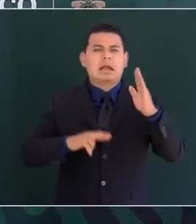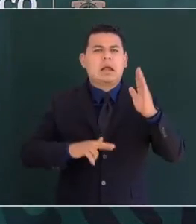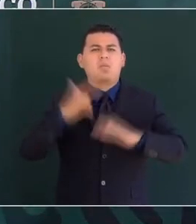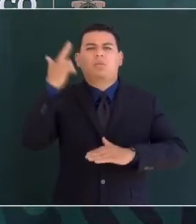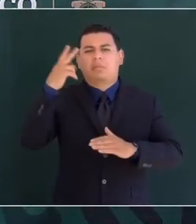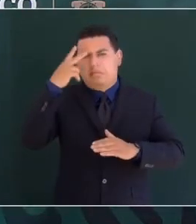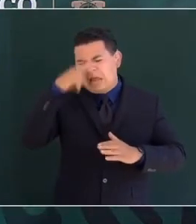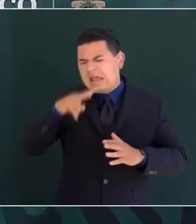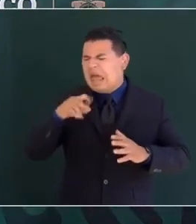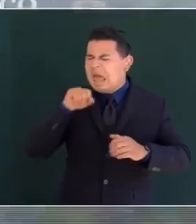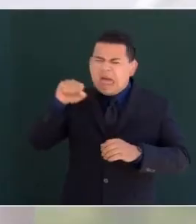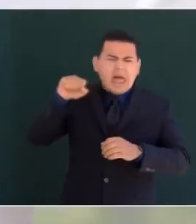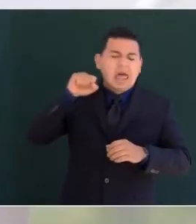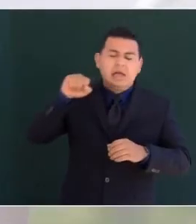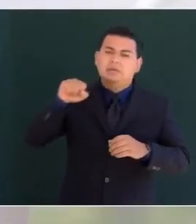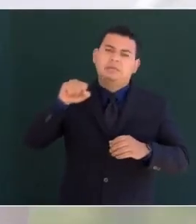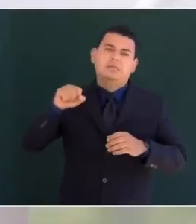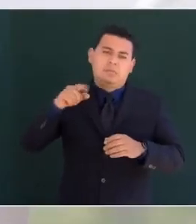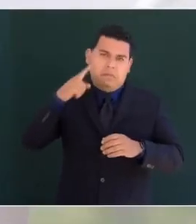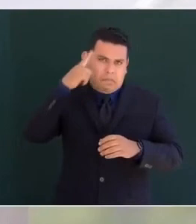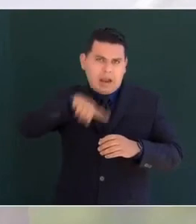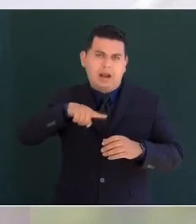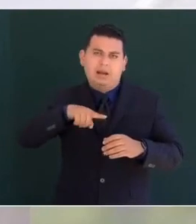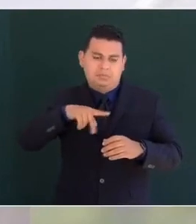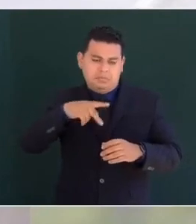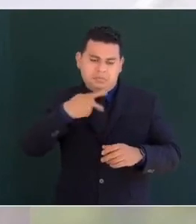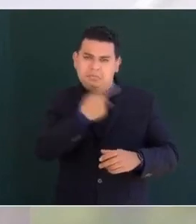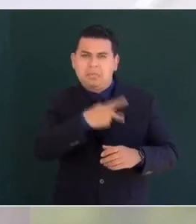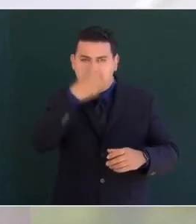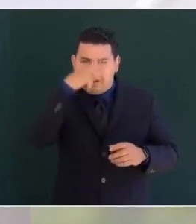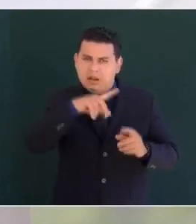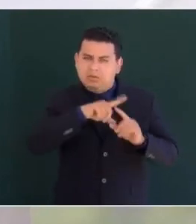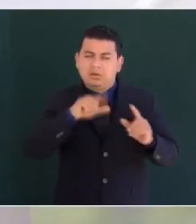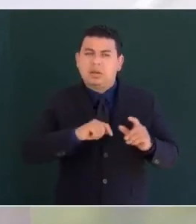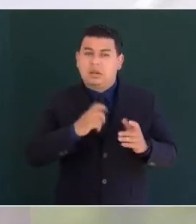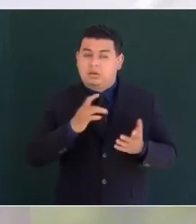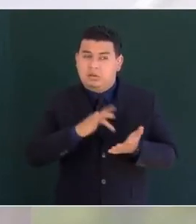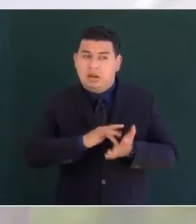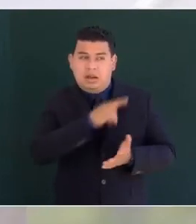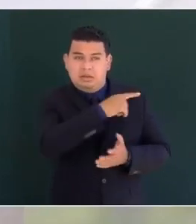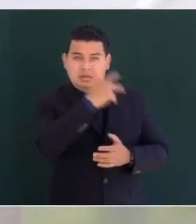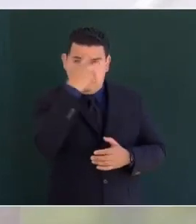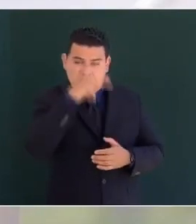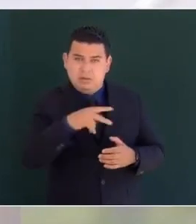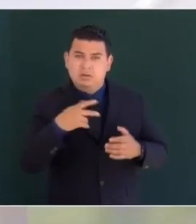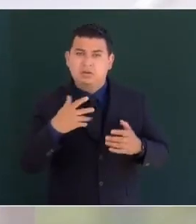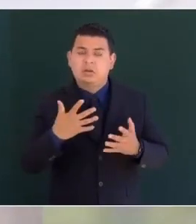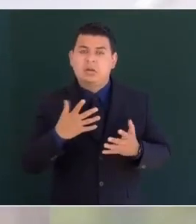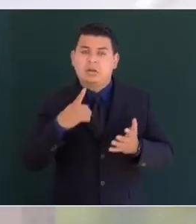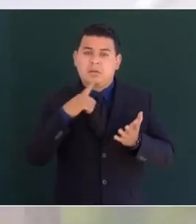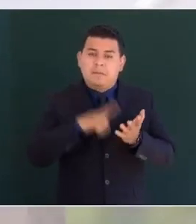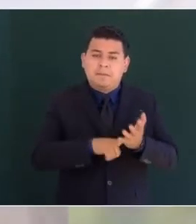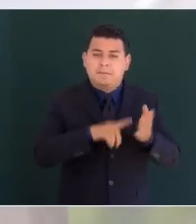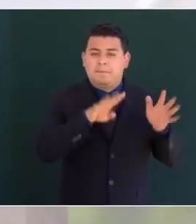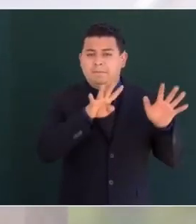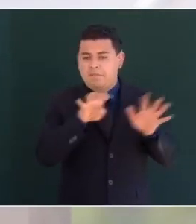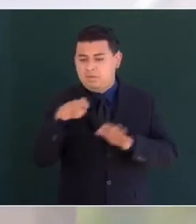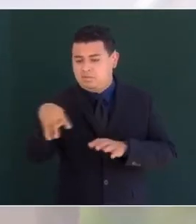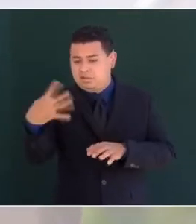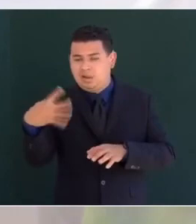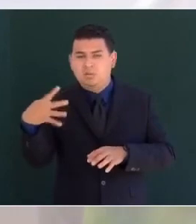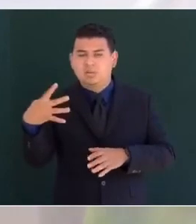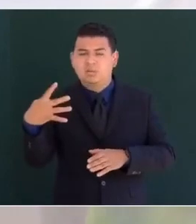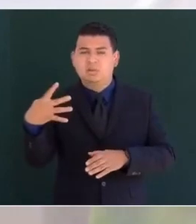mexicana basta decir que gracias a este movimiento popular en 1914